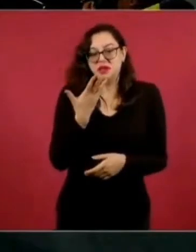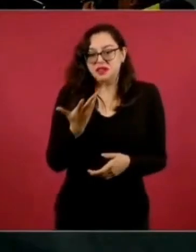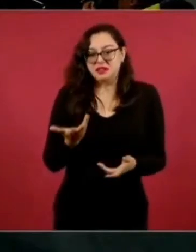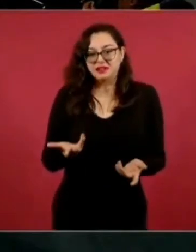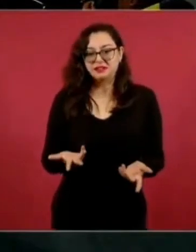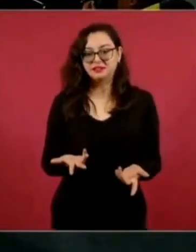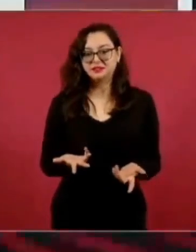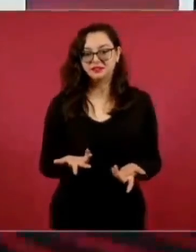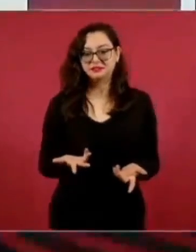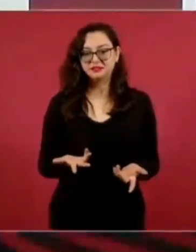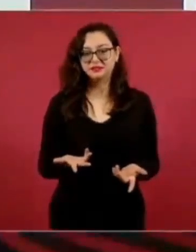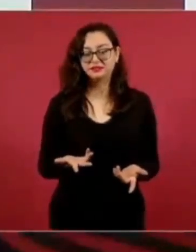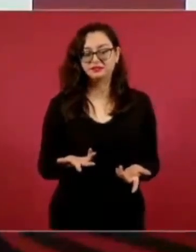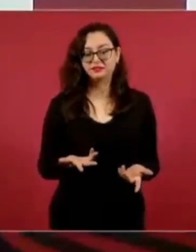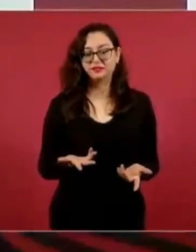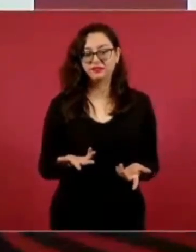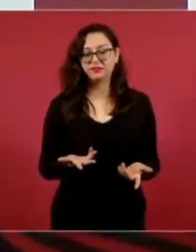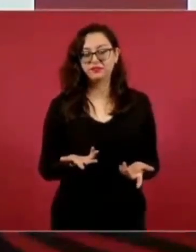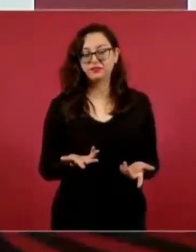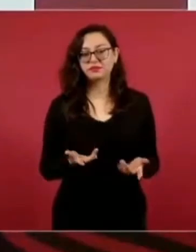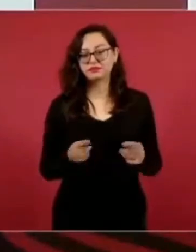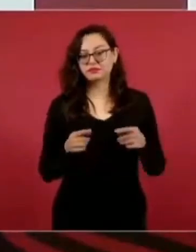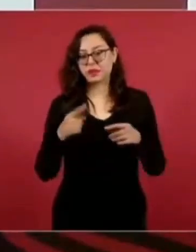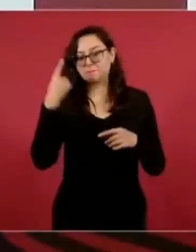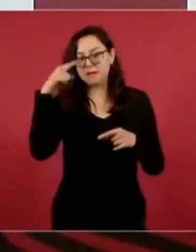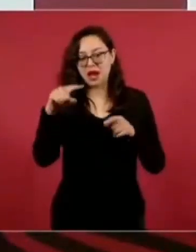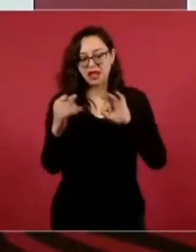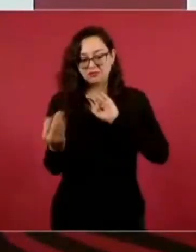Culiacán, Mochis, Mochis Hermosillo,